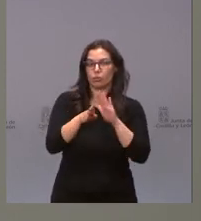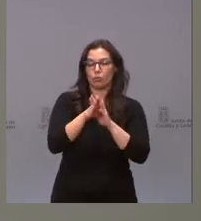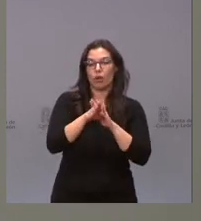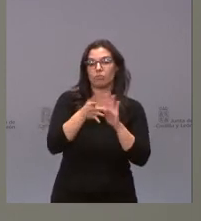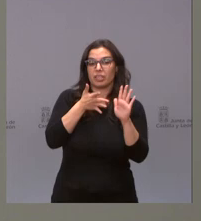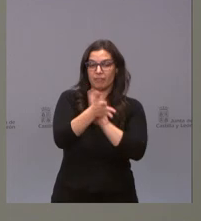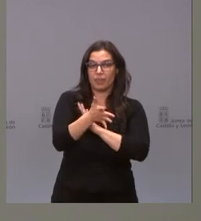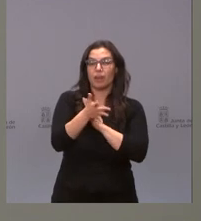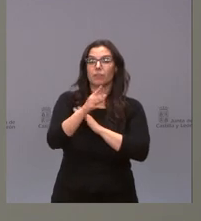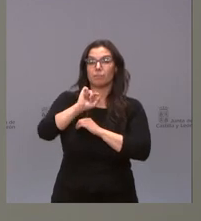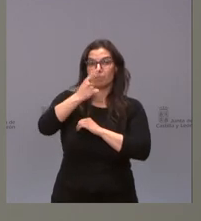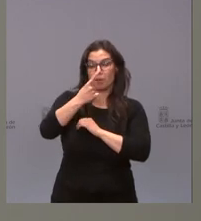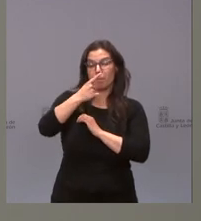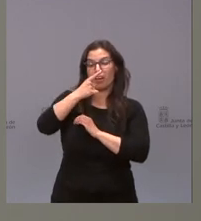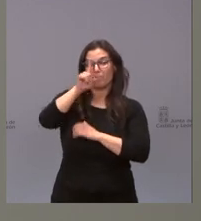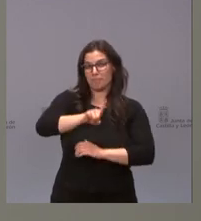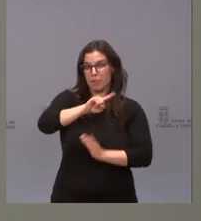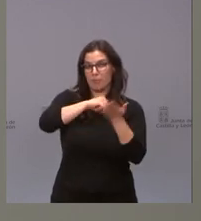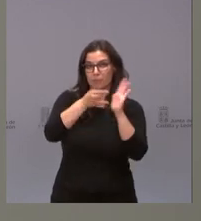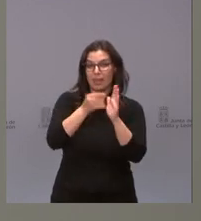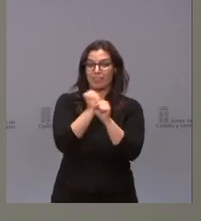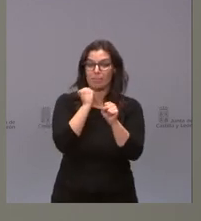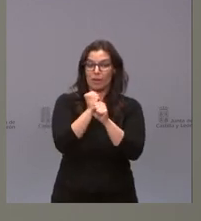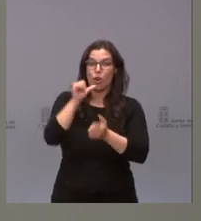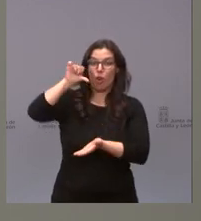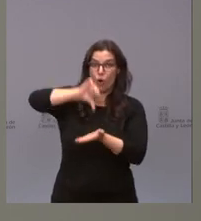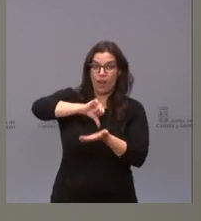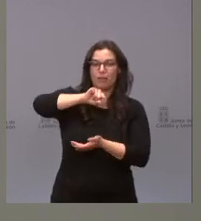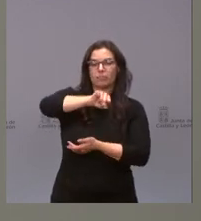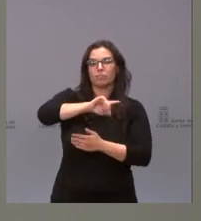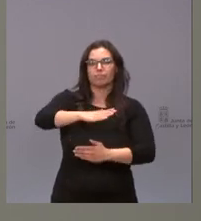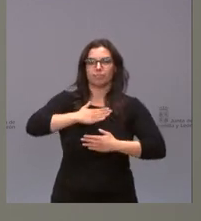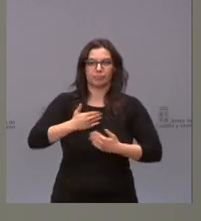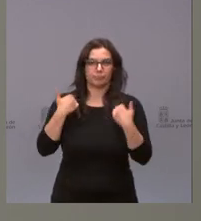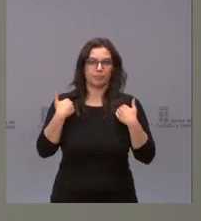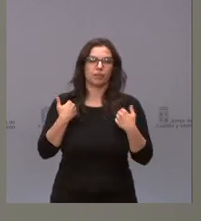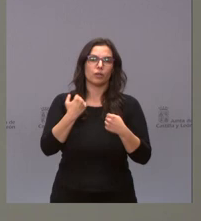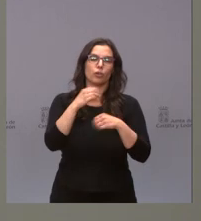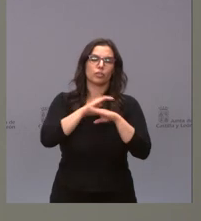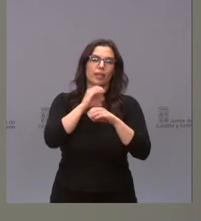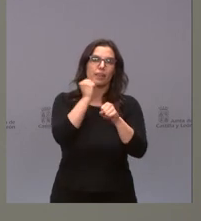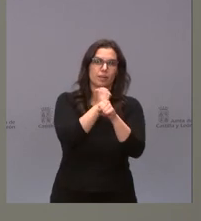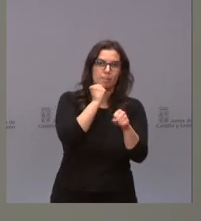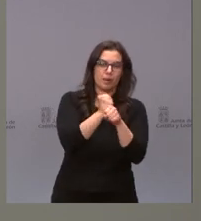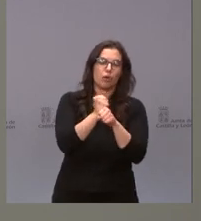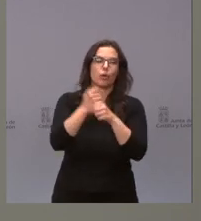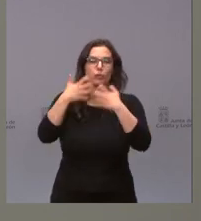aprobación de este primer plan de empleo local que depende de la Consejería de Empleo e Industria, ya se presentó el preplan,